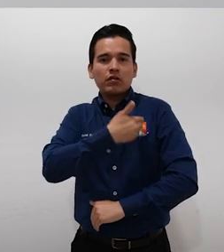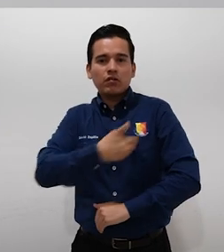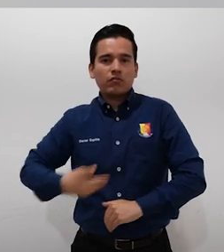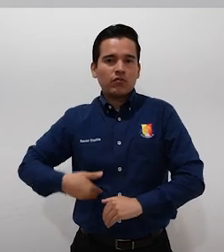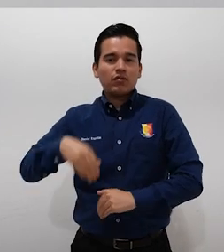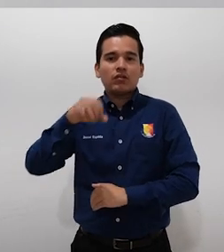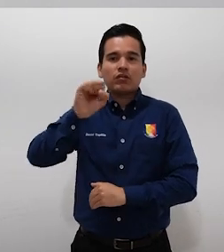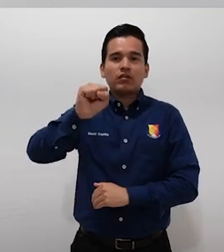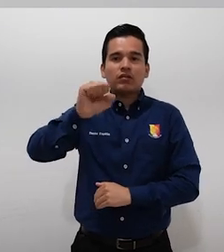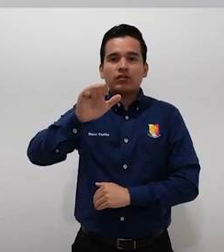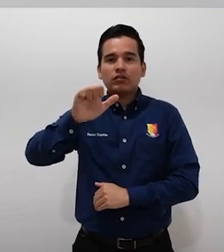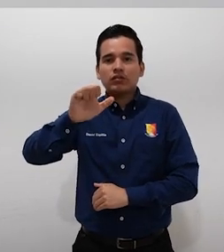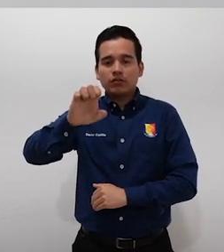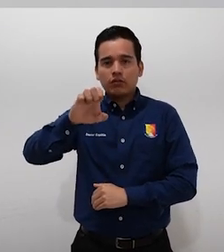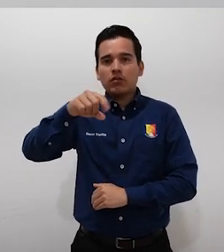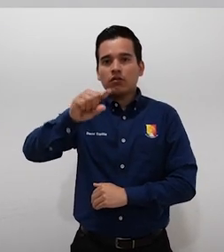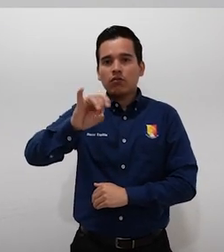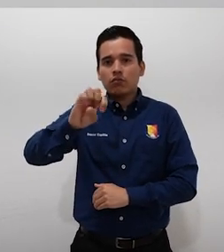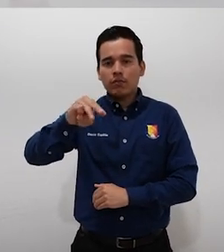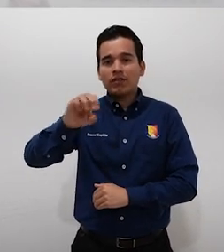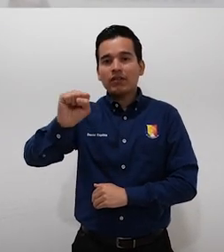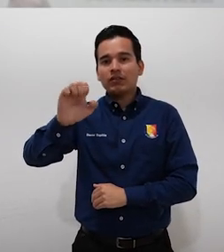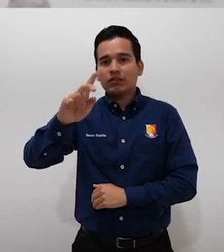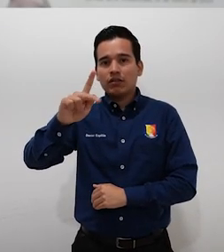la CEPUIN y la CEPADA. Veamos la información.